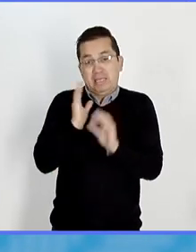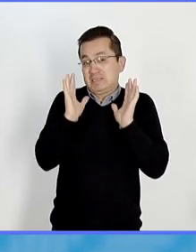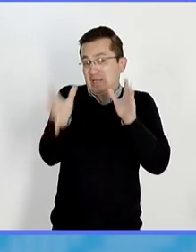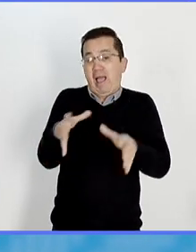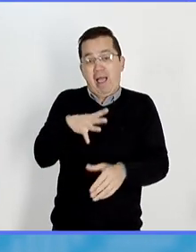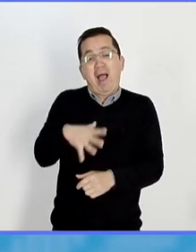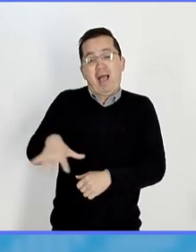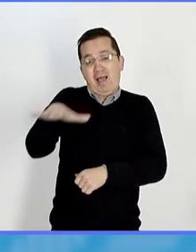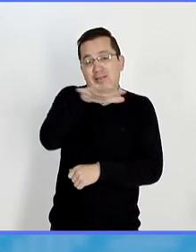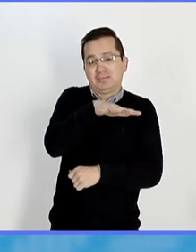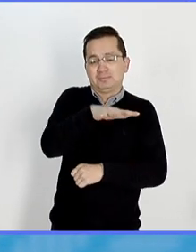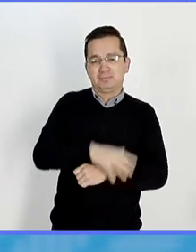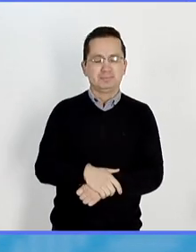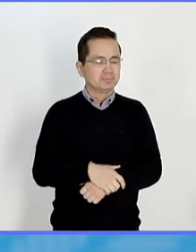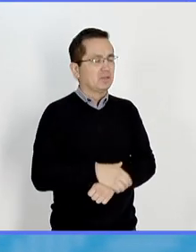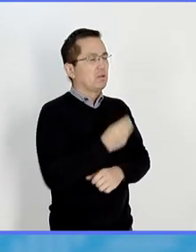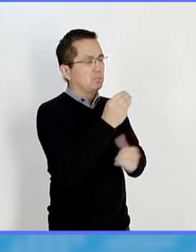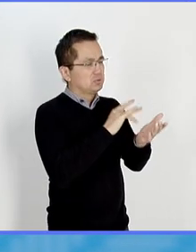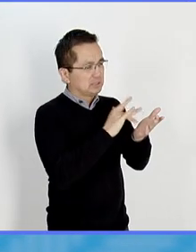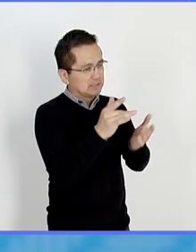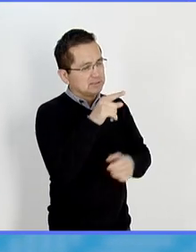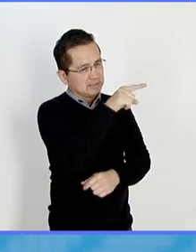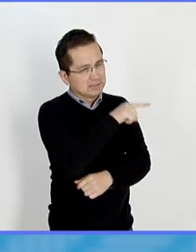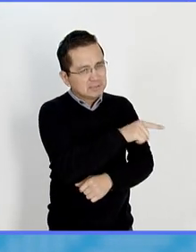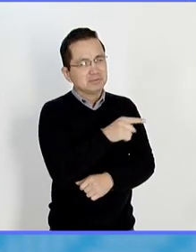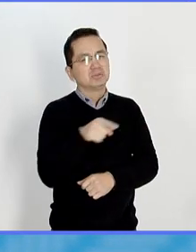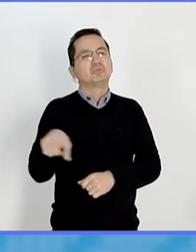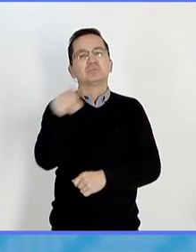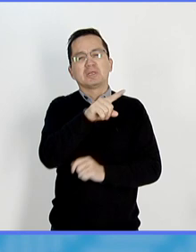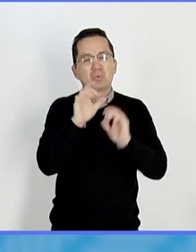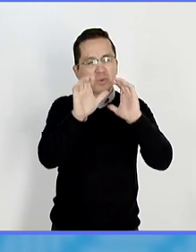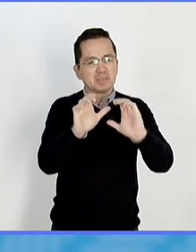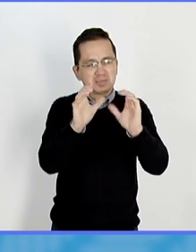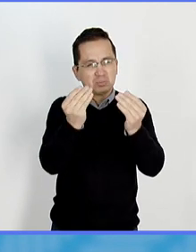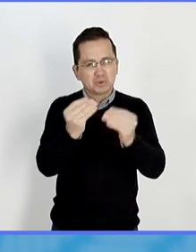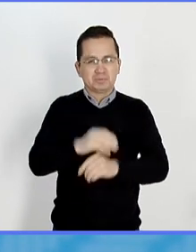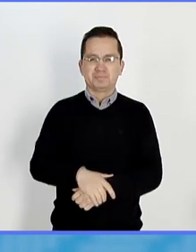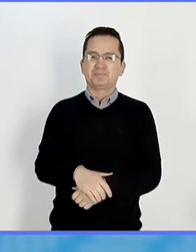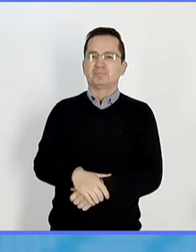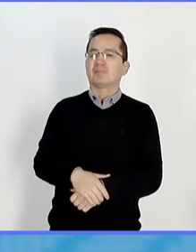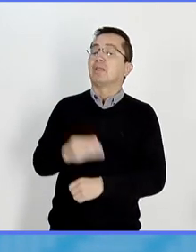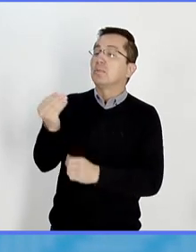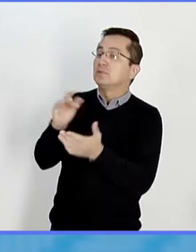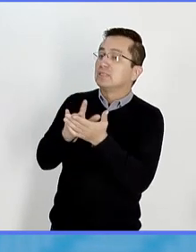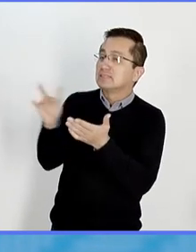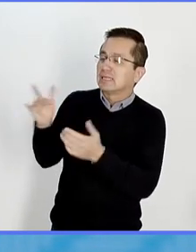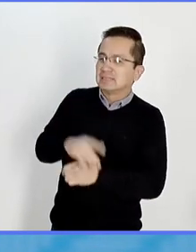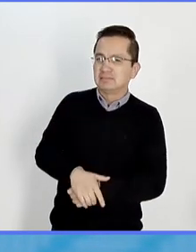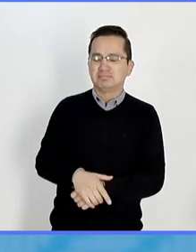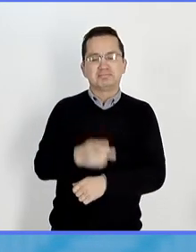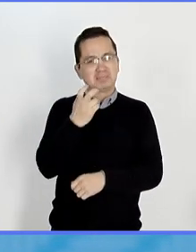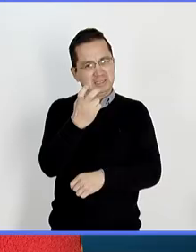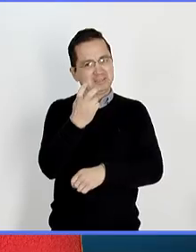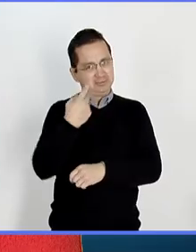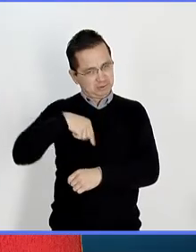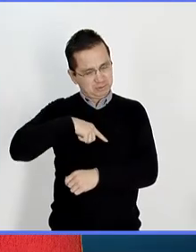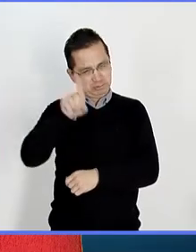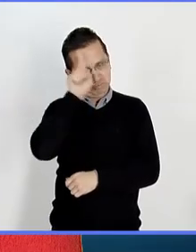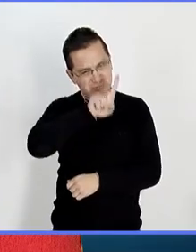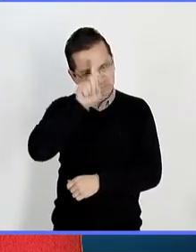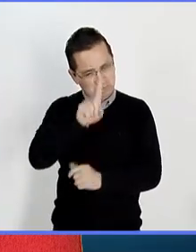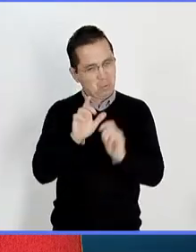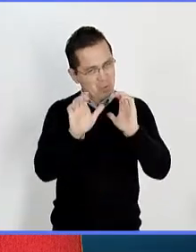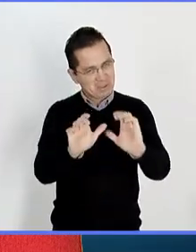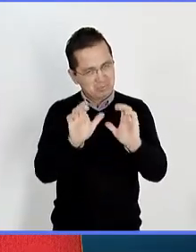Muchísimas gracias a ti y, pues, cuídense mucho. Muchas gracias, doctora. Que ese sea el consejo para terminar en nuestra entrevista de hoy.